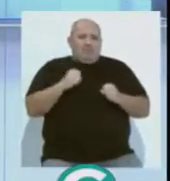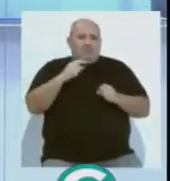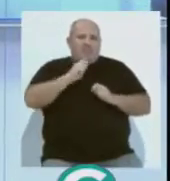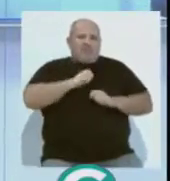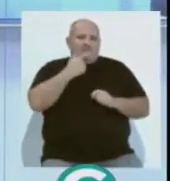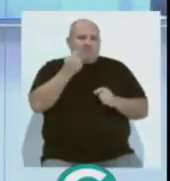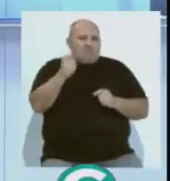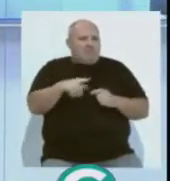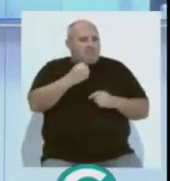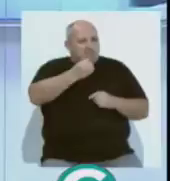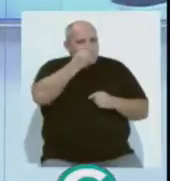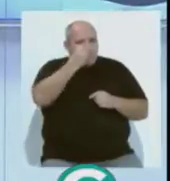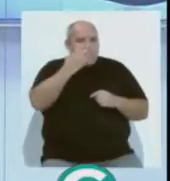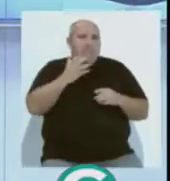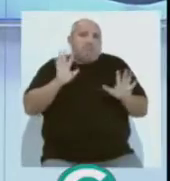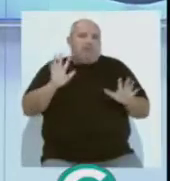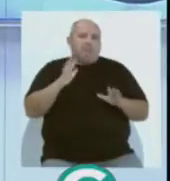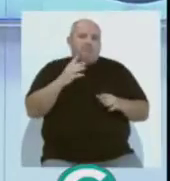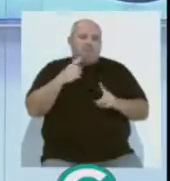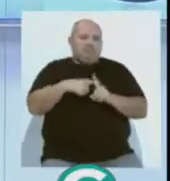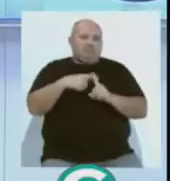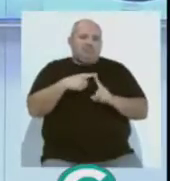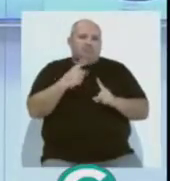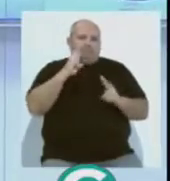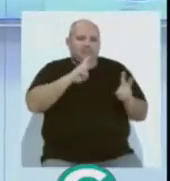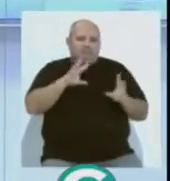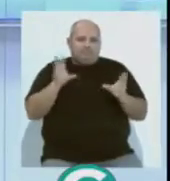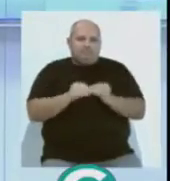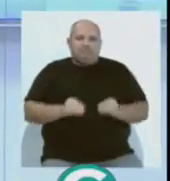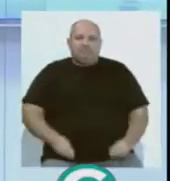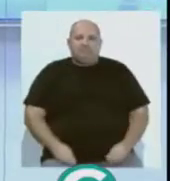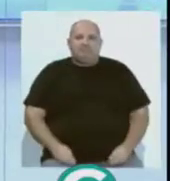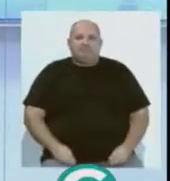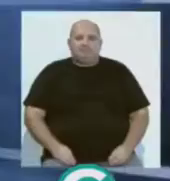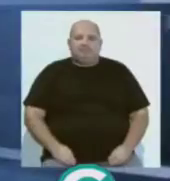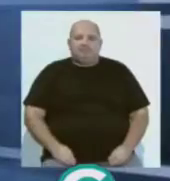registros por encima de los 20 grados. Tienen toda la información del tiempo en el siguiente vídeo.